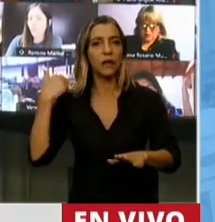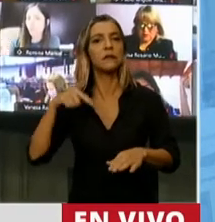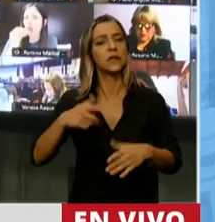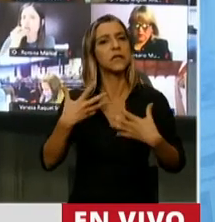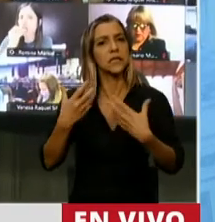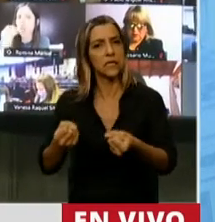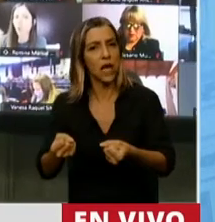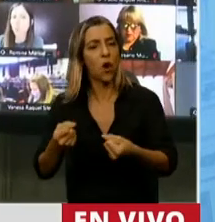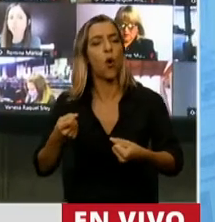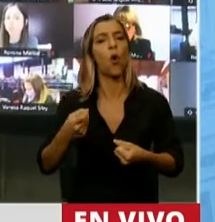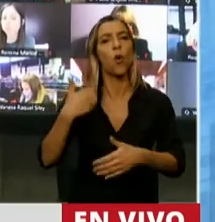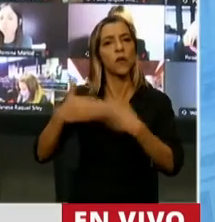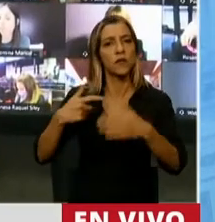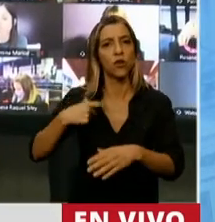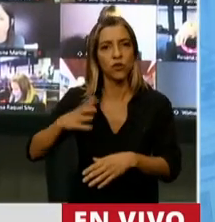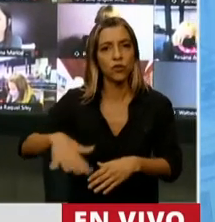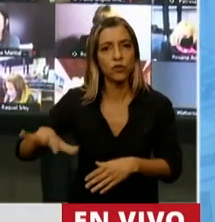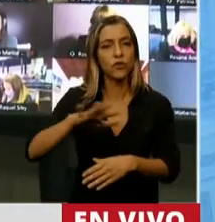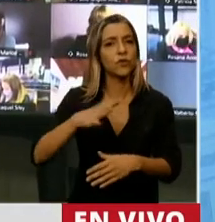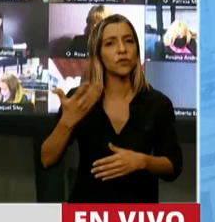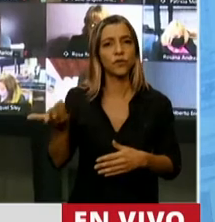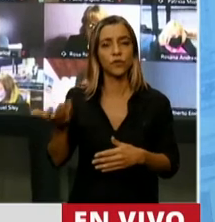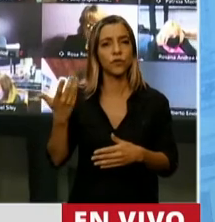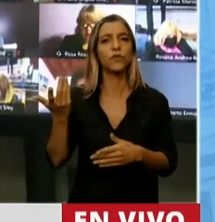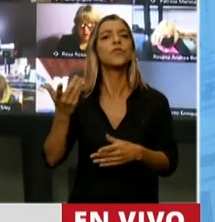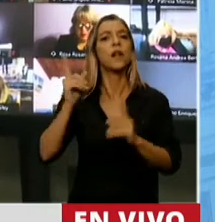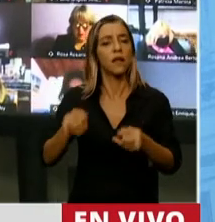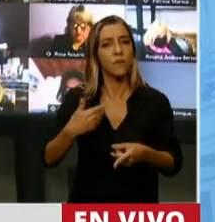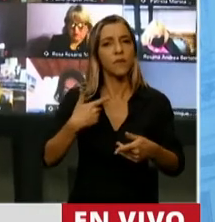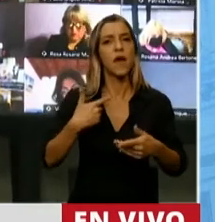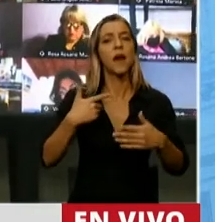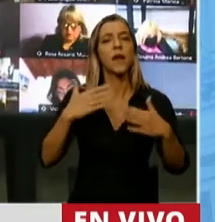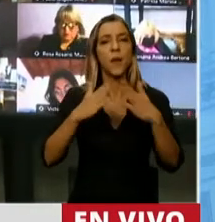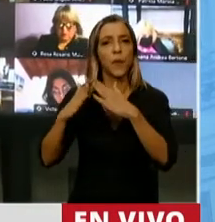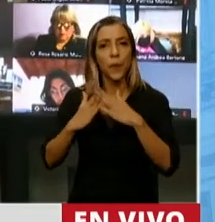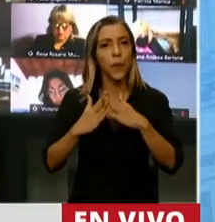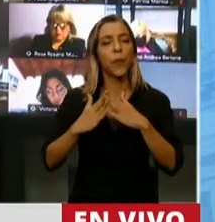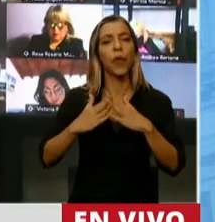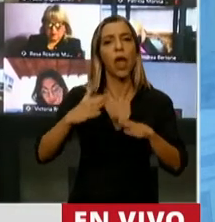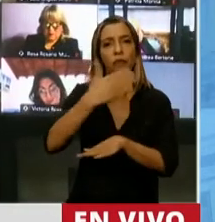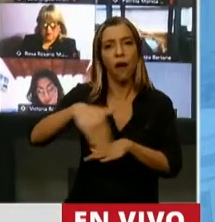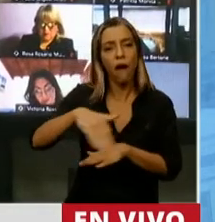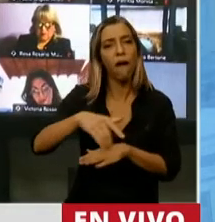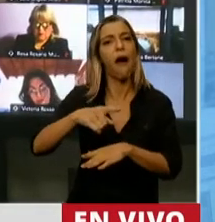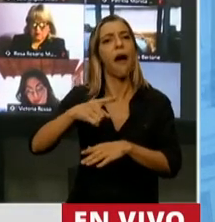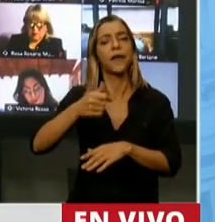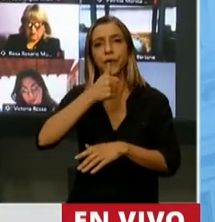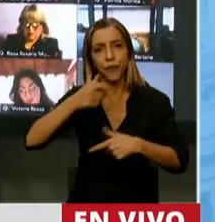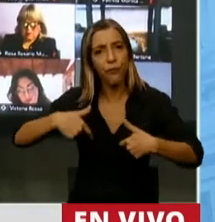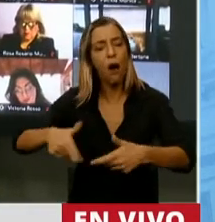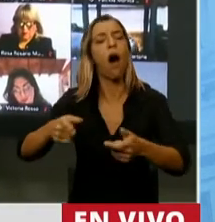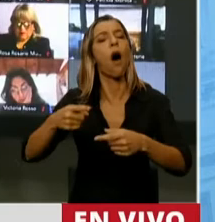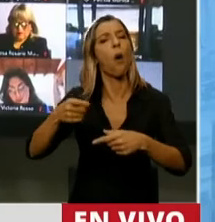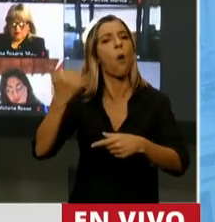desarrollo social y lo destinado a programas de vivienda y urbanismo, agua potable para política